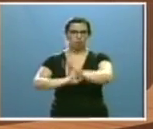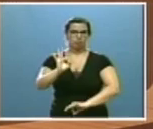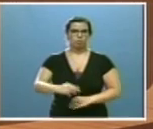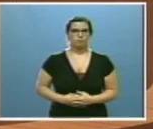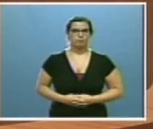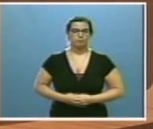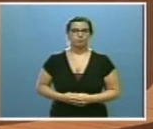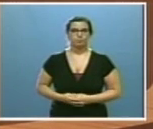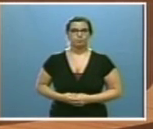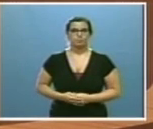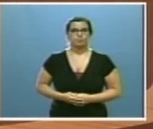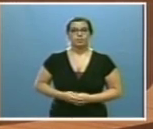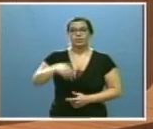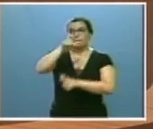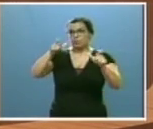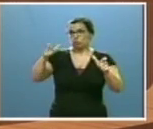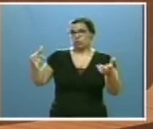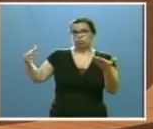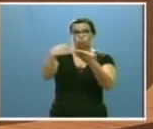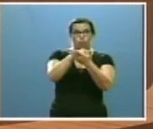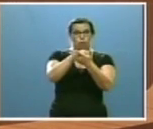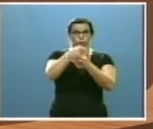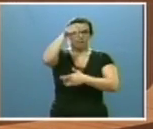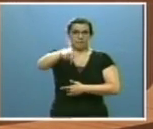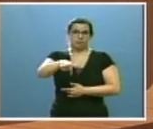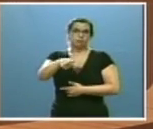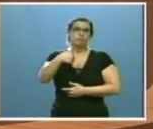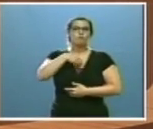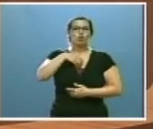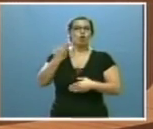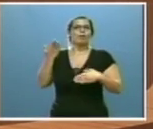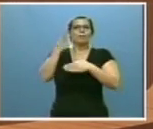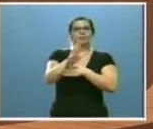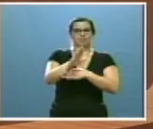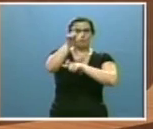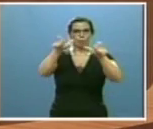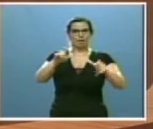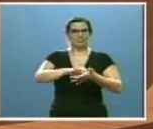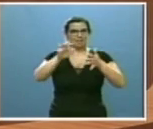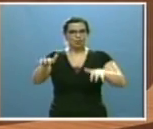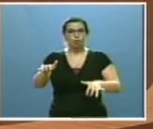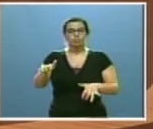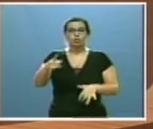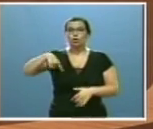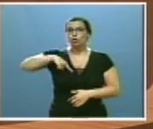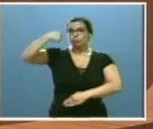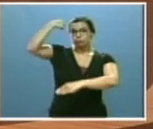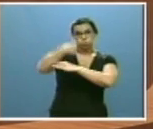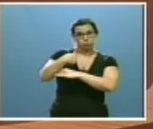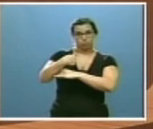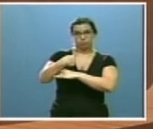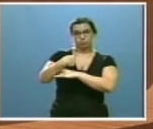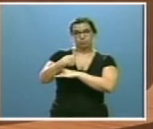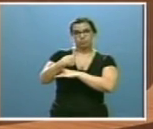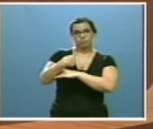Todos los que aquí representamos al pueblo de Castilla y León estamos llamados y obligados